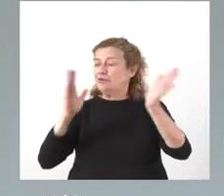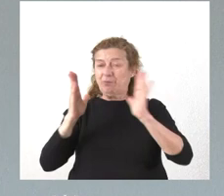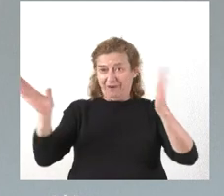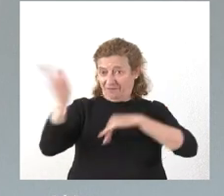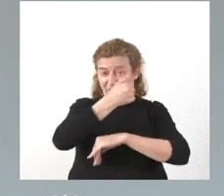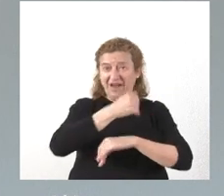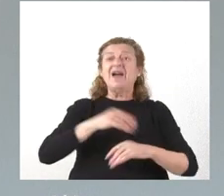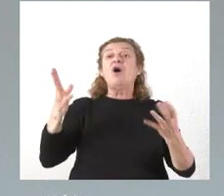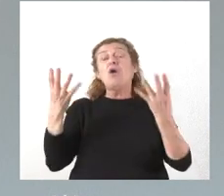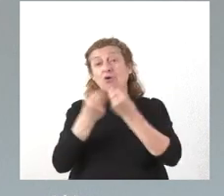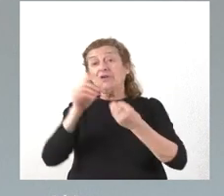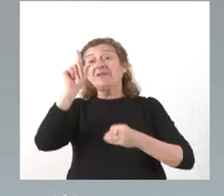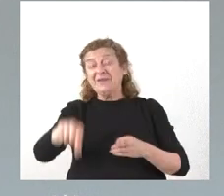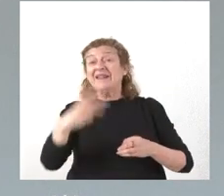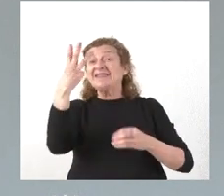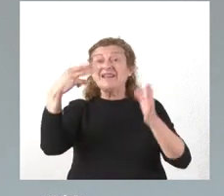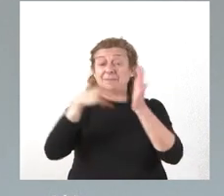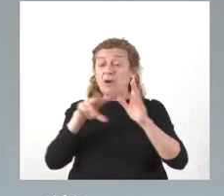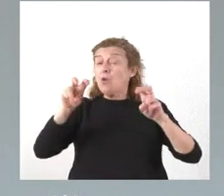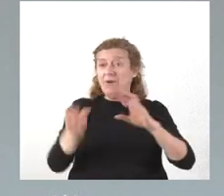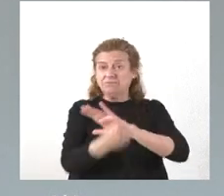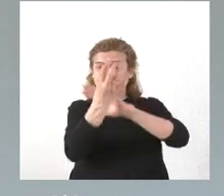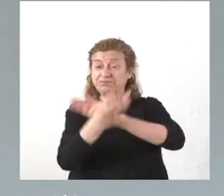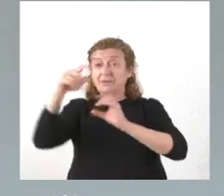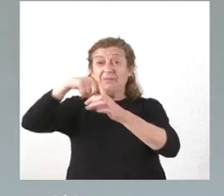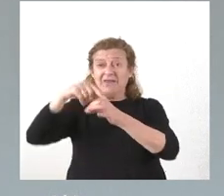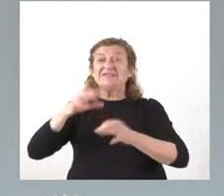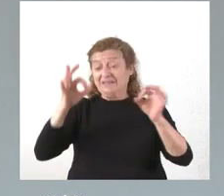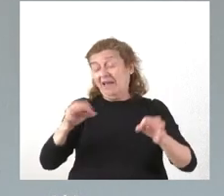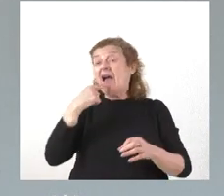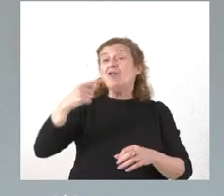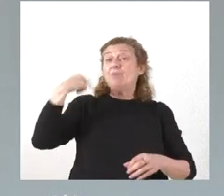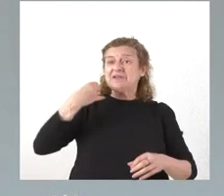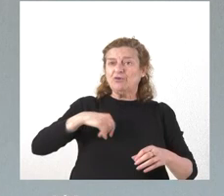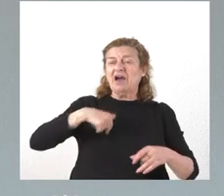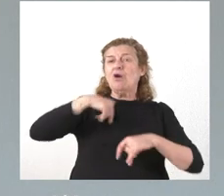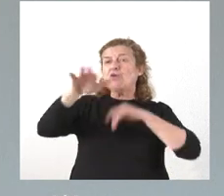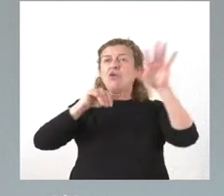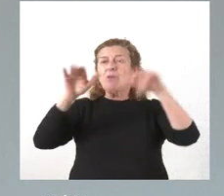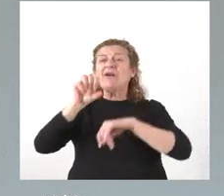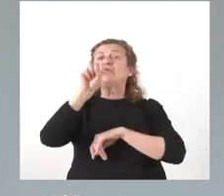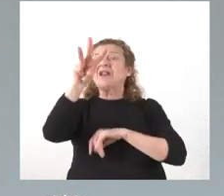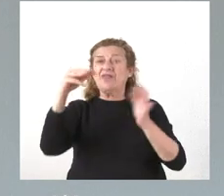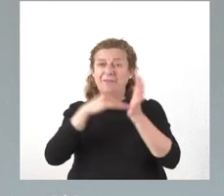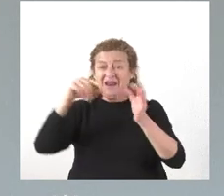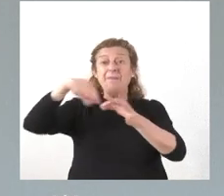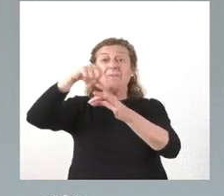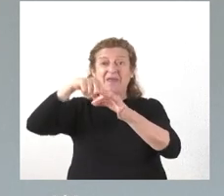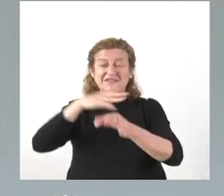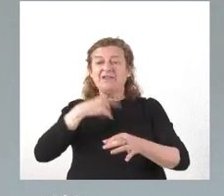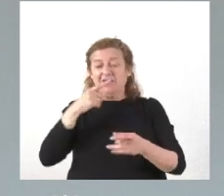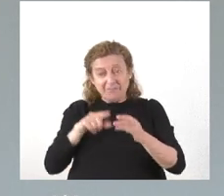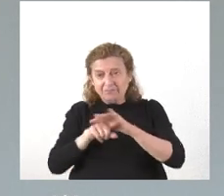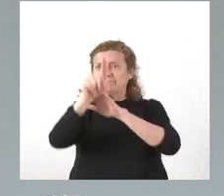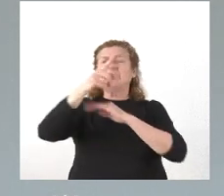las 3.000 plazas de nueva creación dio lugar a que el año pasado tuviéramos convocadas 13.000 plazas, que suponen un avance